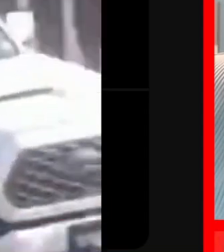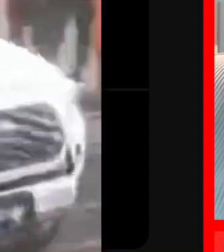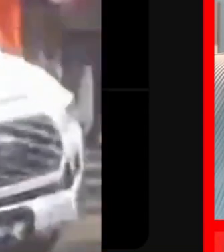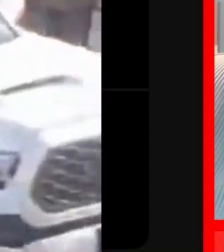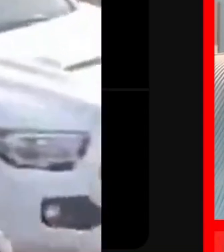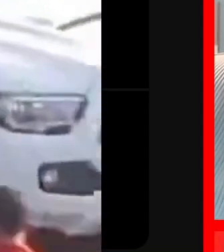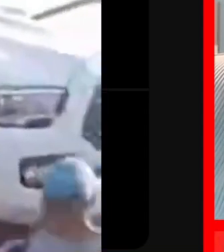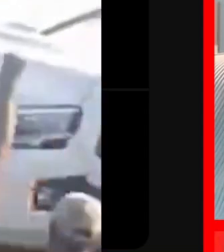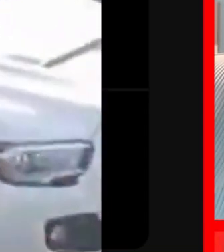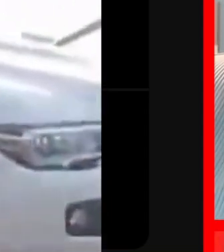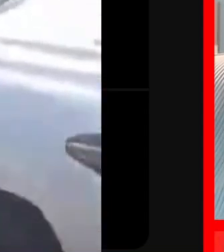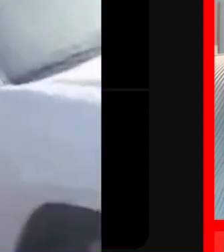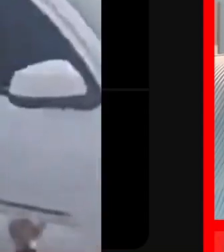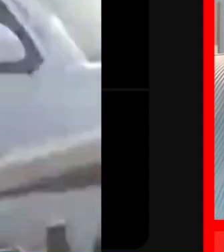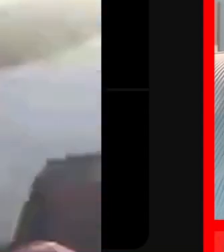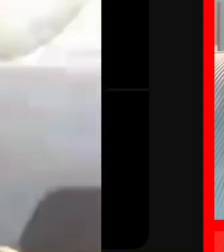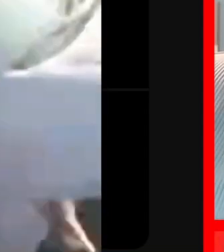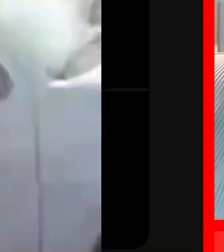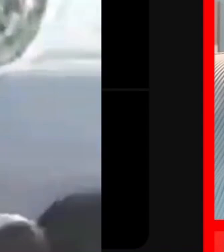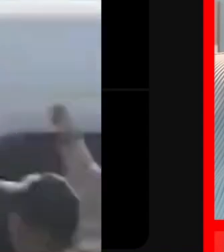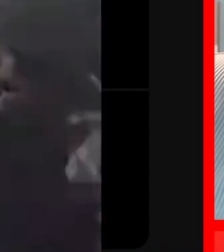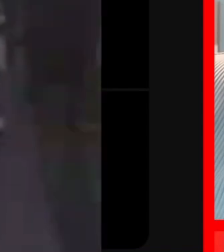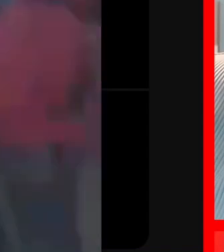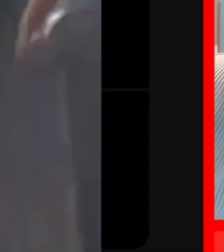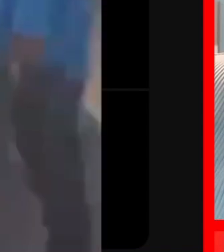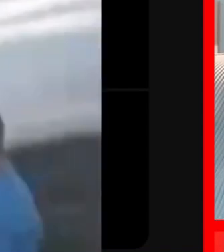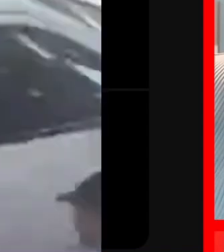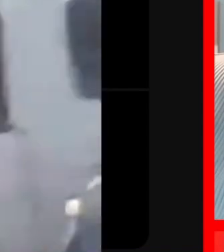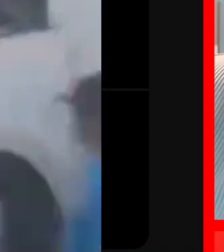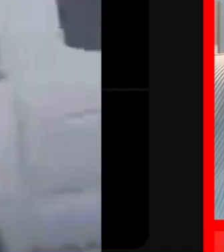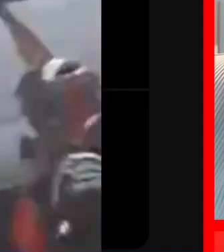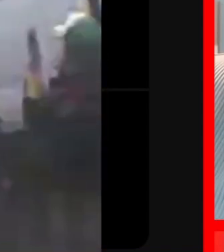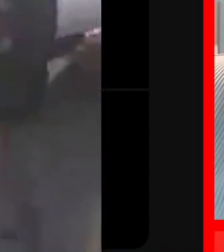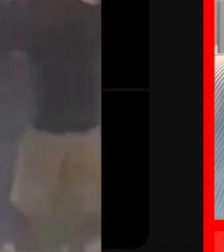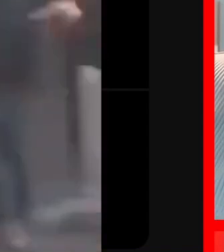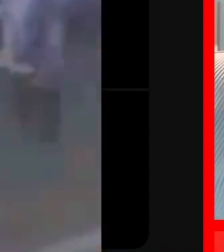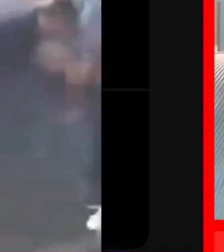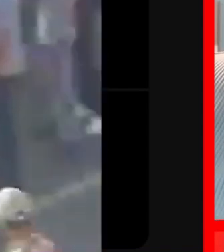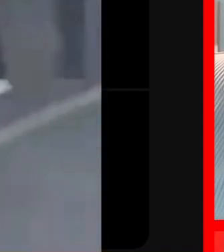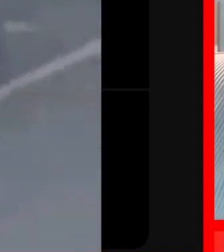que está ocurriendo en Chiapas, ya que un grupo organizado de Sinaloa